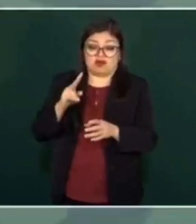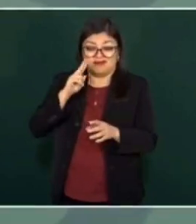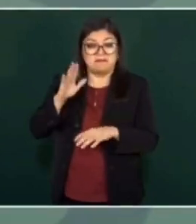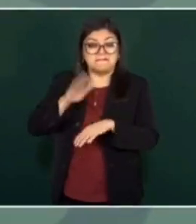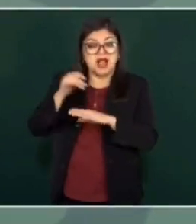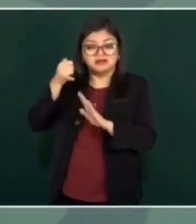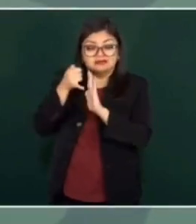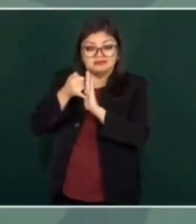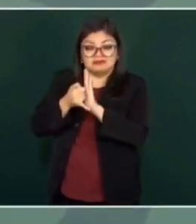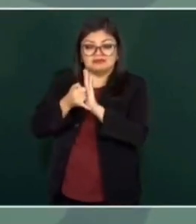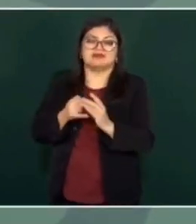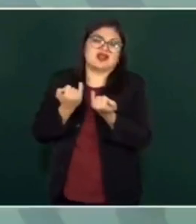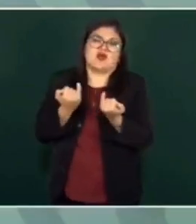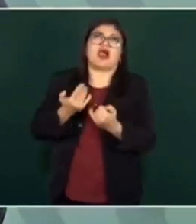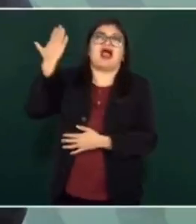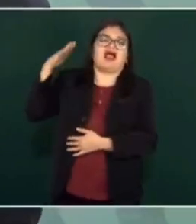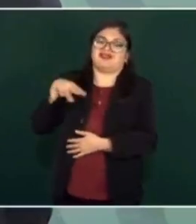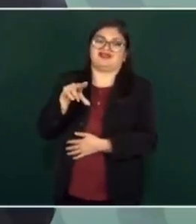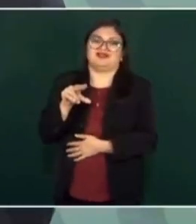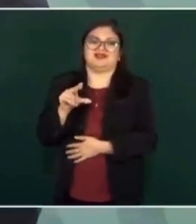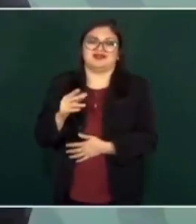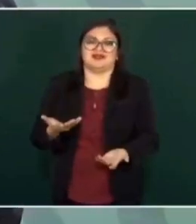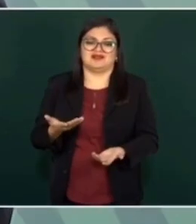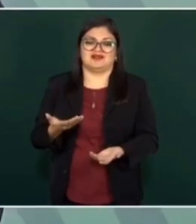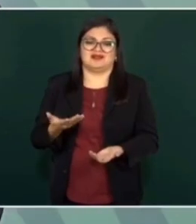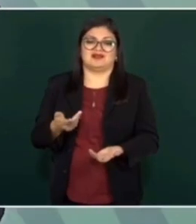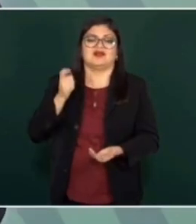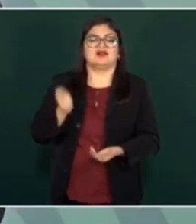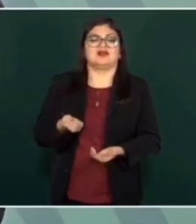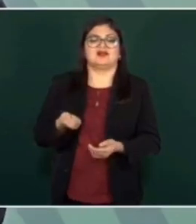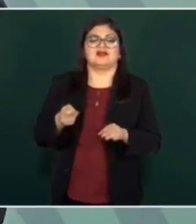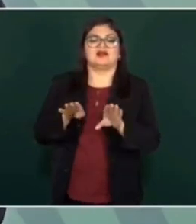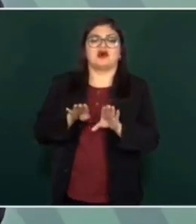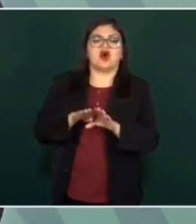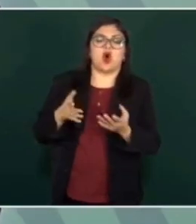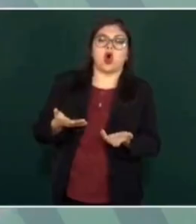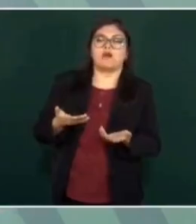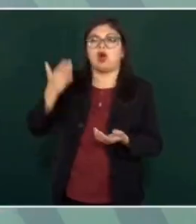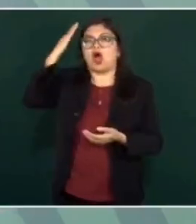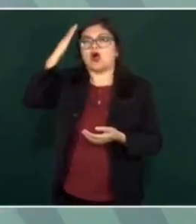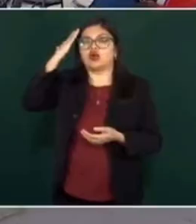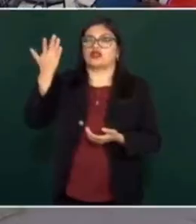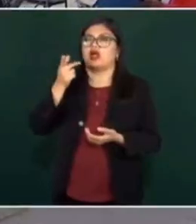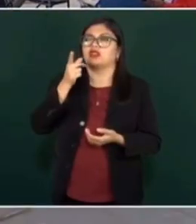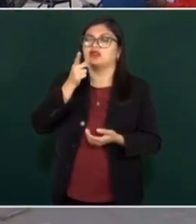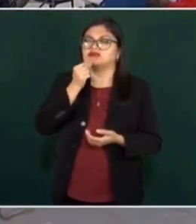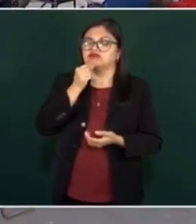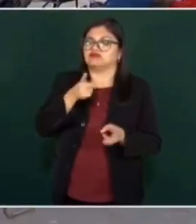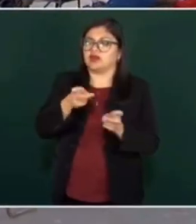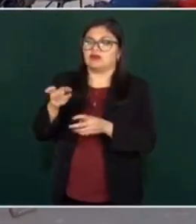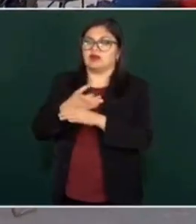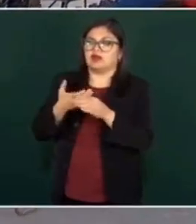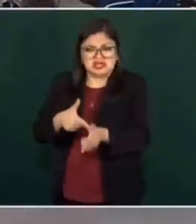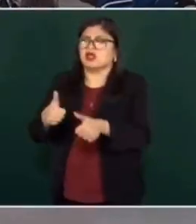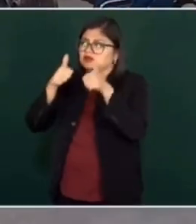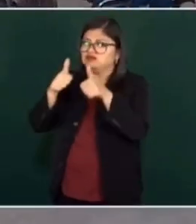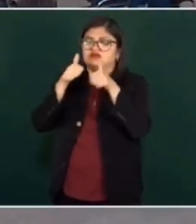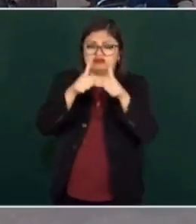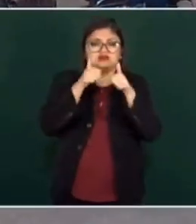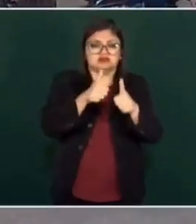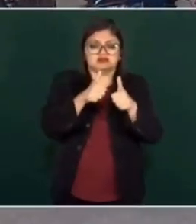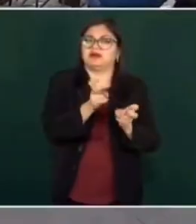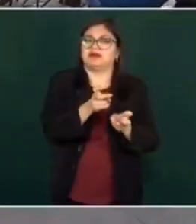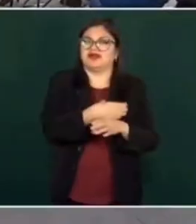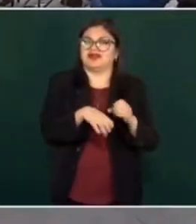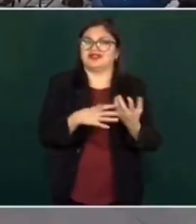Y también ya no es como antes, en que lo que predominaba era el contubernio entre autoridades y delincuencia. Ahora es distinto. Y se tienen